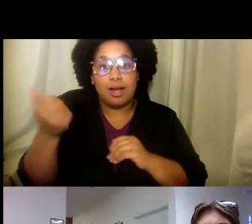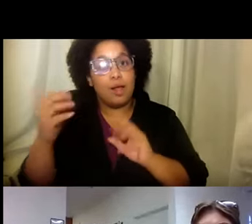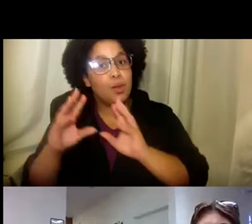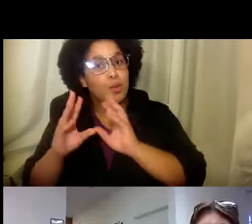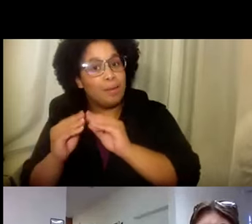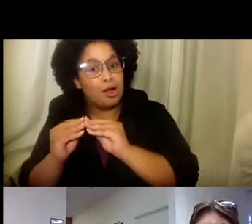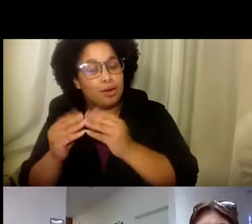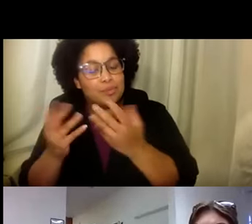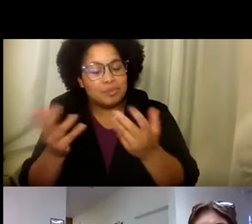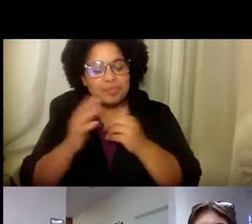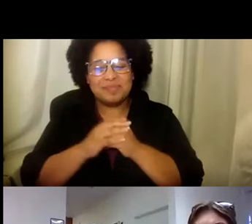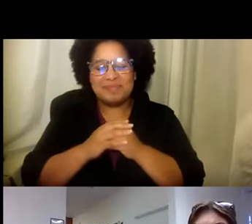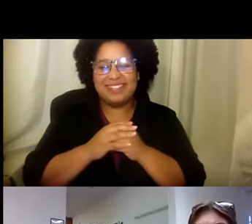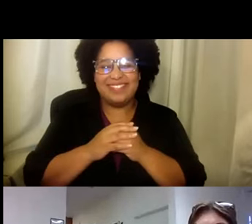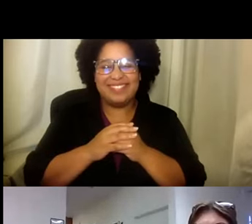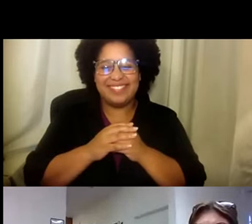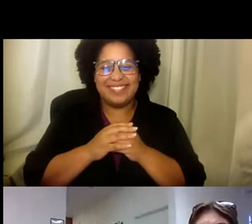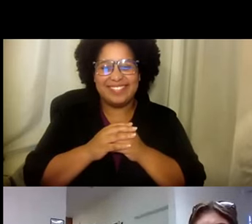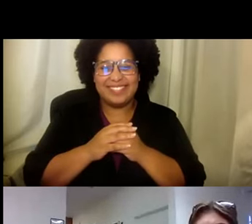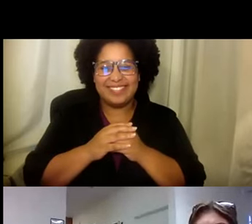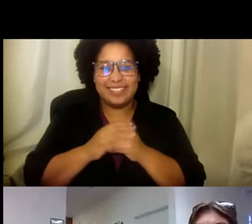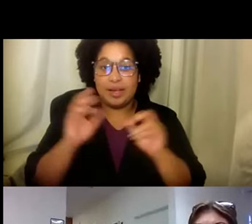Y eso. Conversación para otro día.